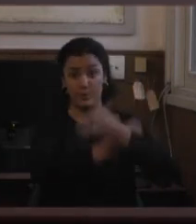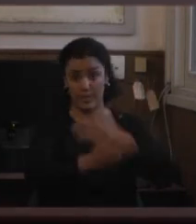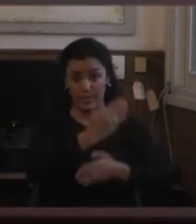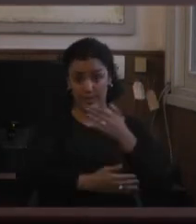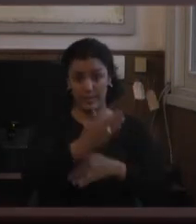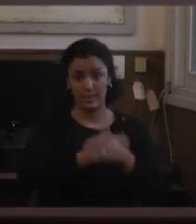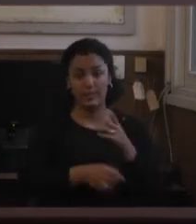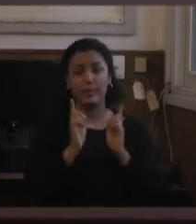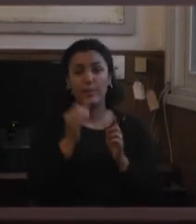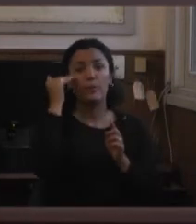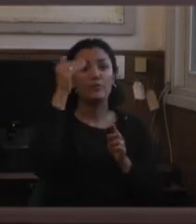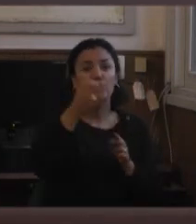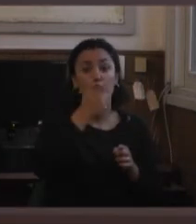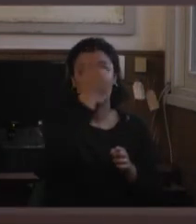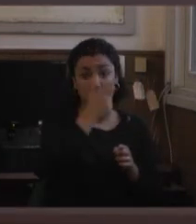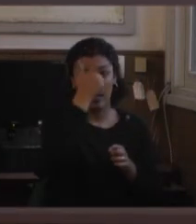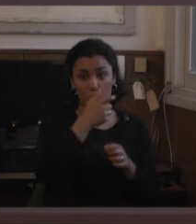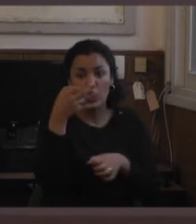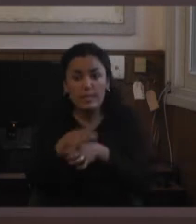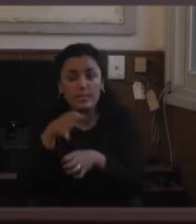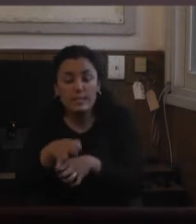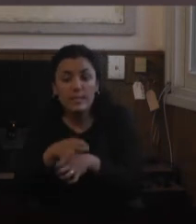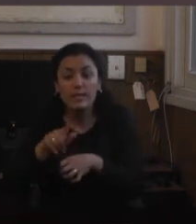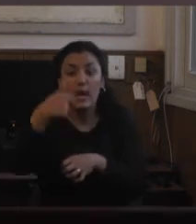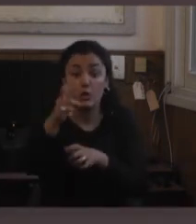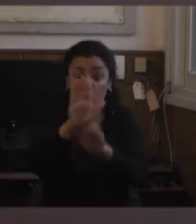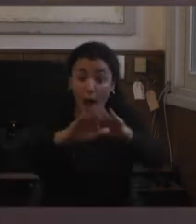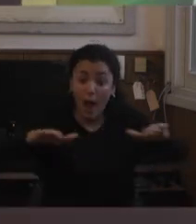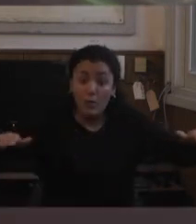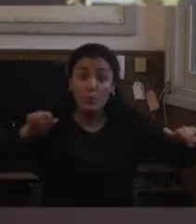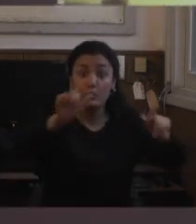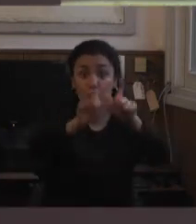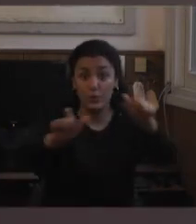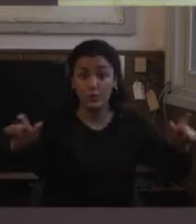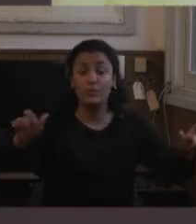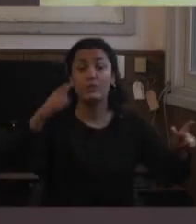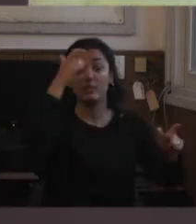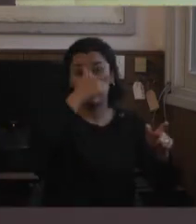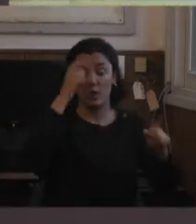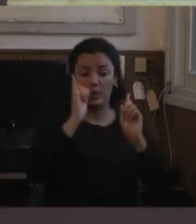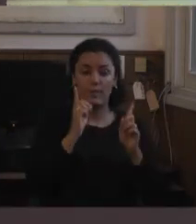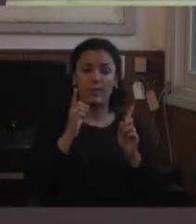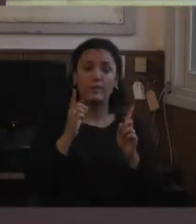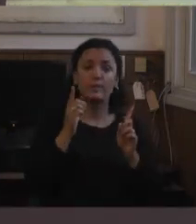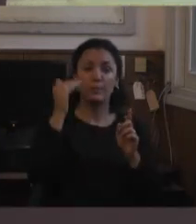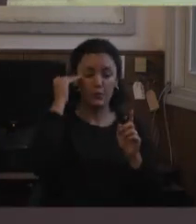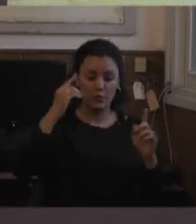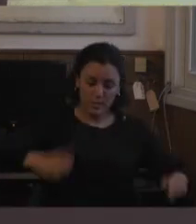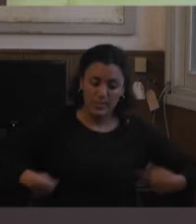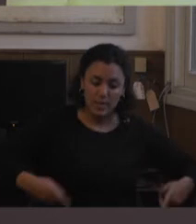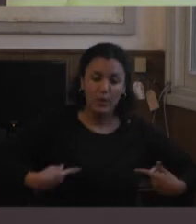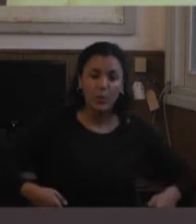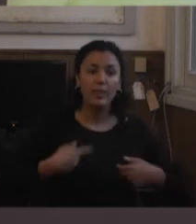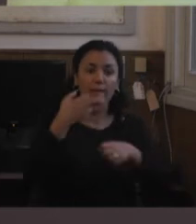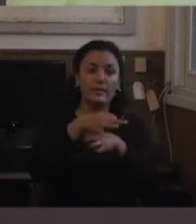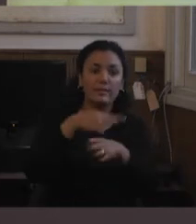un profesor ciego que enseña a otros chicos ciegos un profesor en silla de ruedas que enseña a otros chicos en silla de